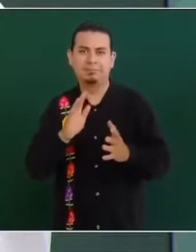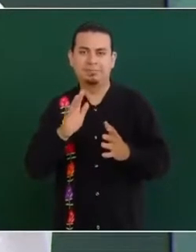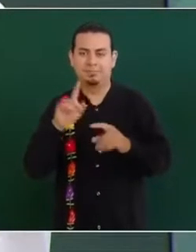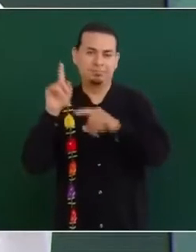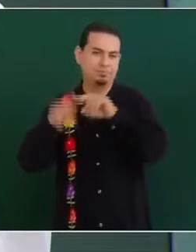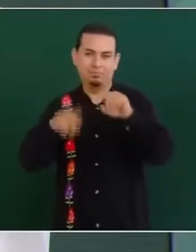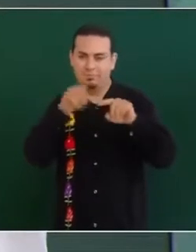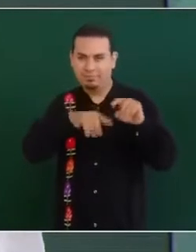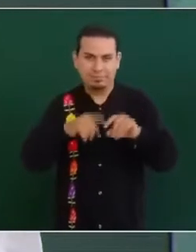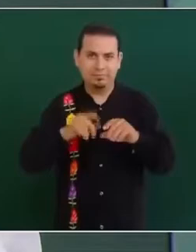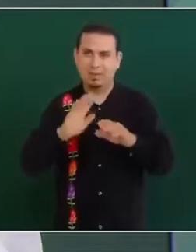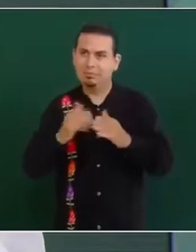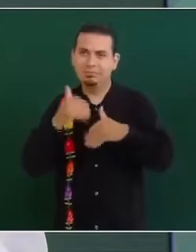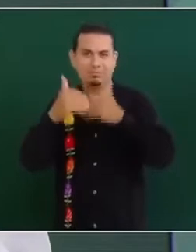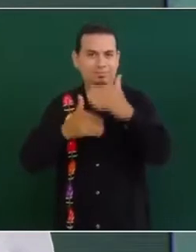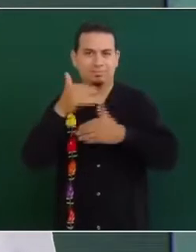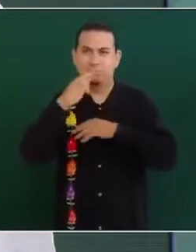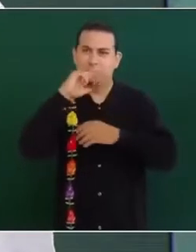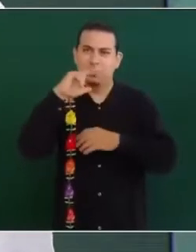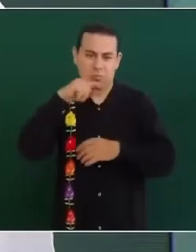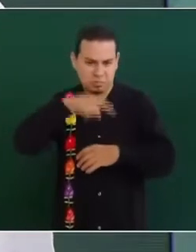Entonces, ya hemos avanzado.